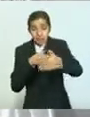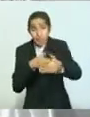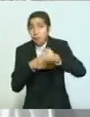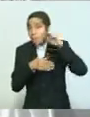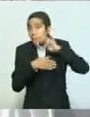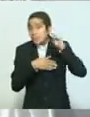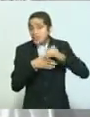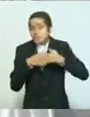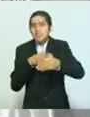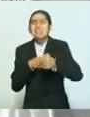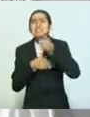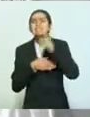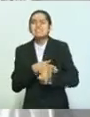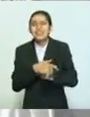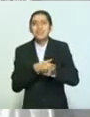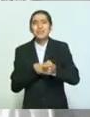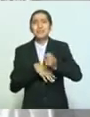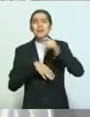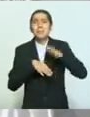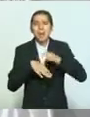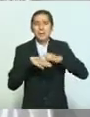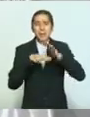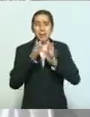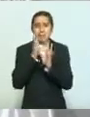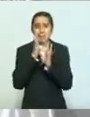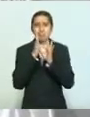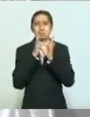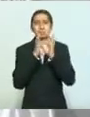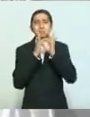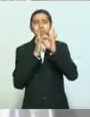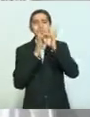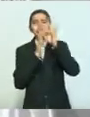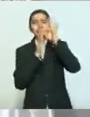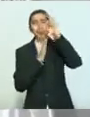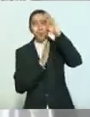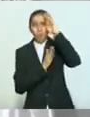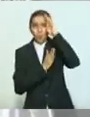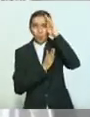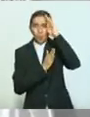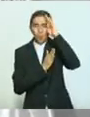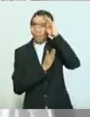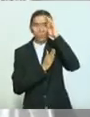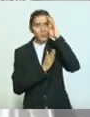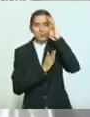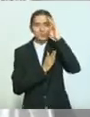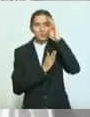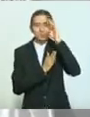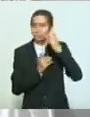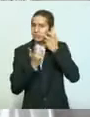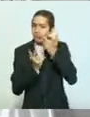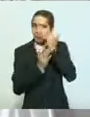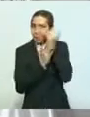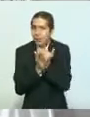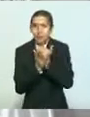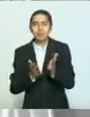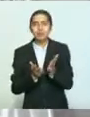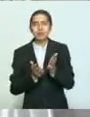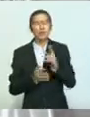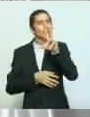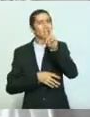es evitar que la curva de contagios crezca drásticamente. No podemos permitir